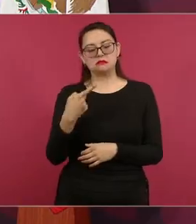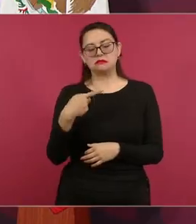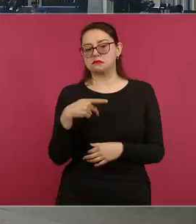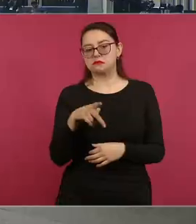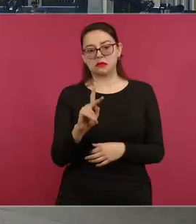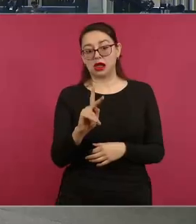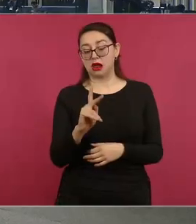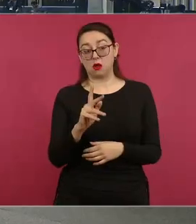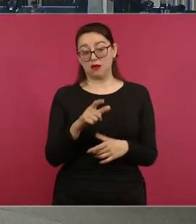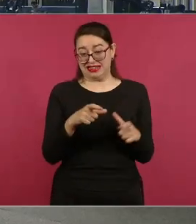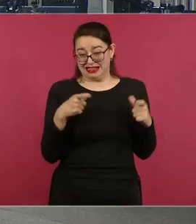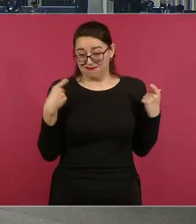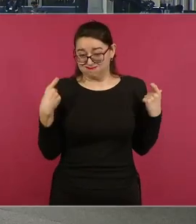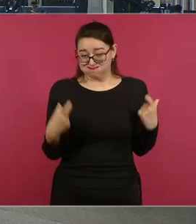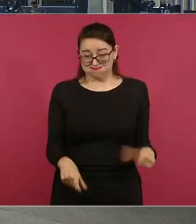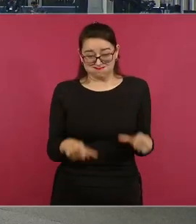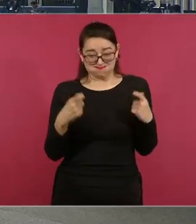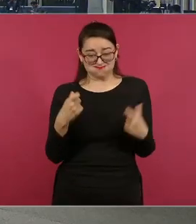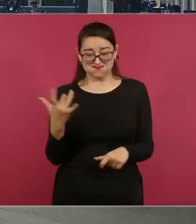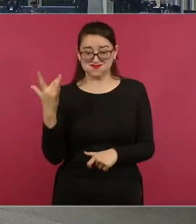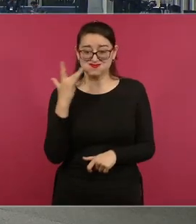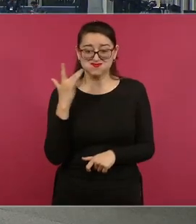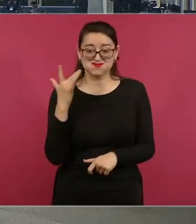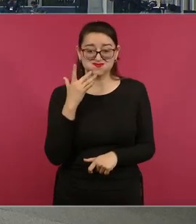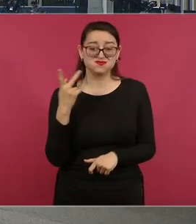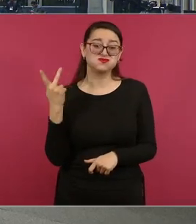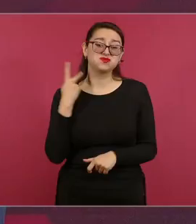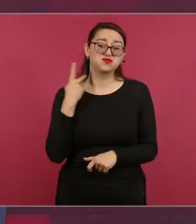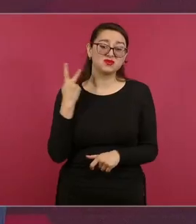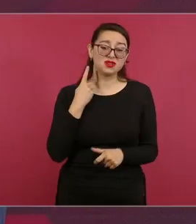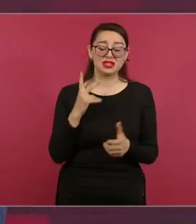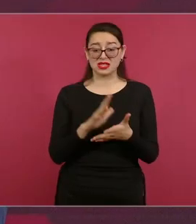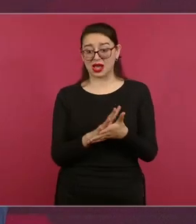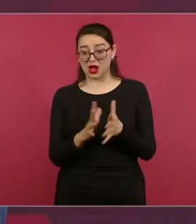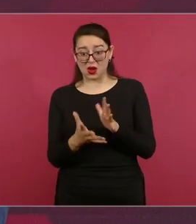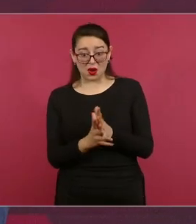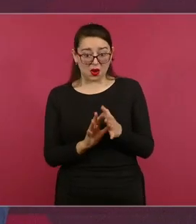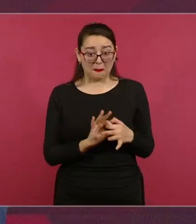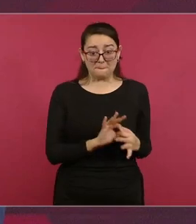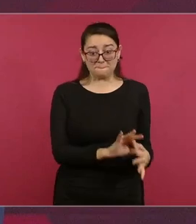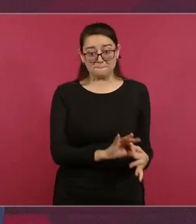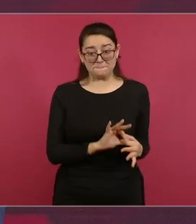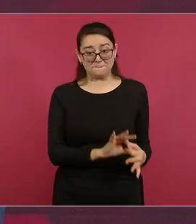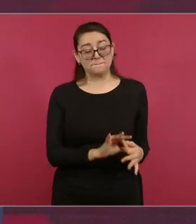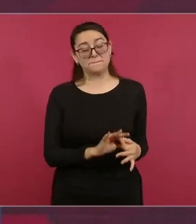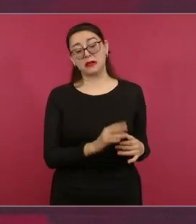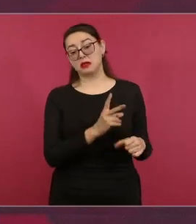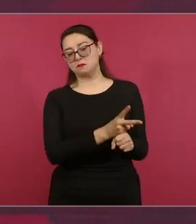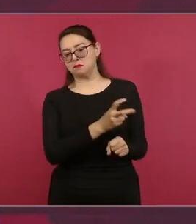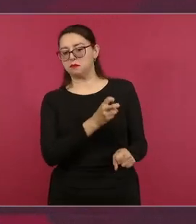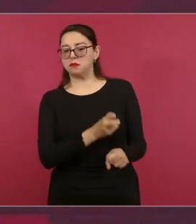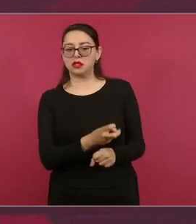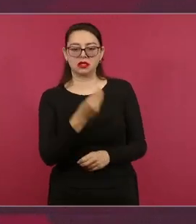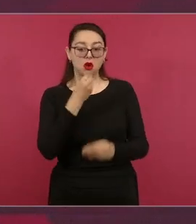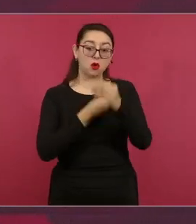eran invitados a los pinos y